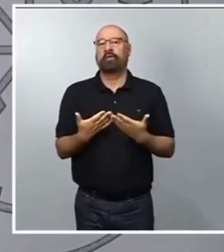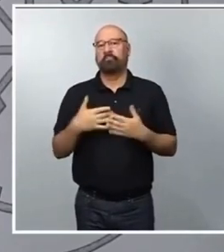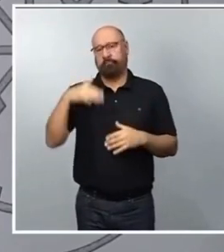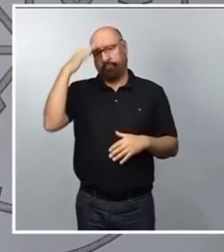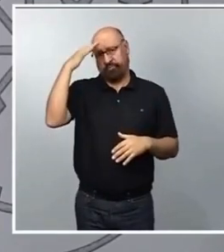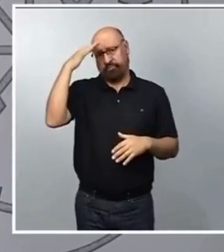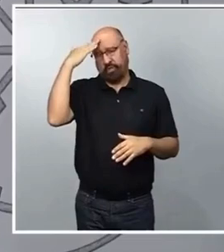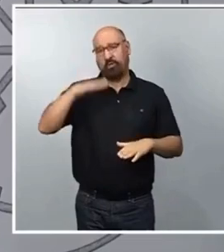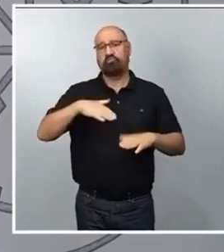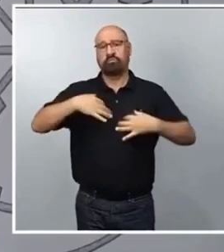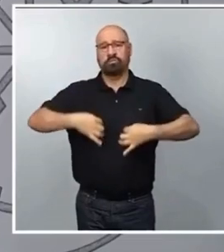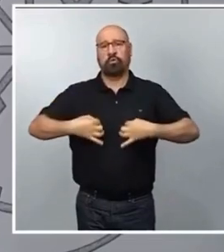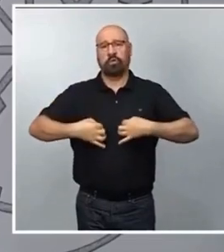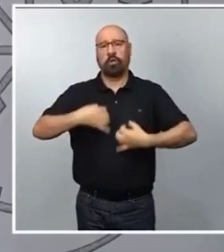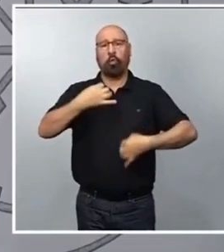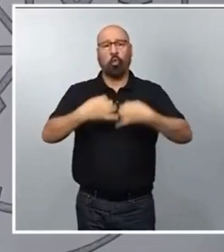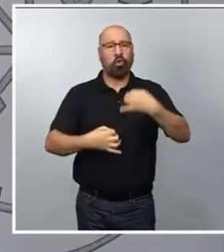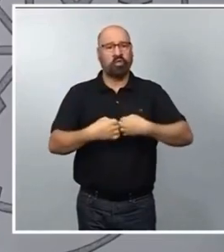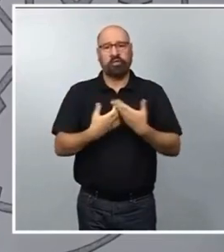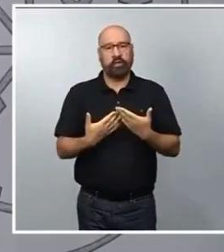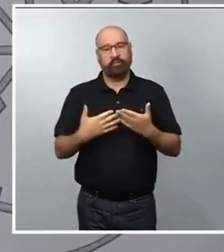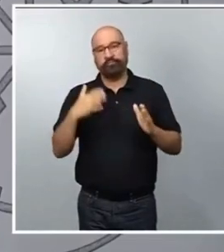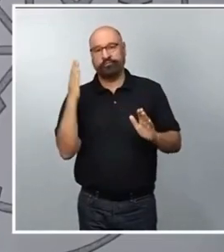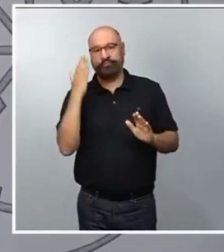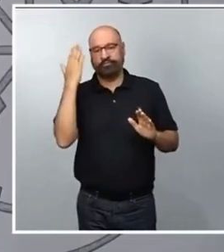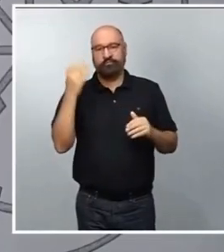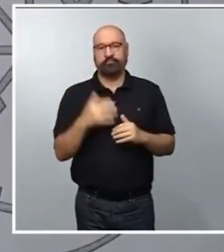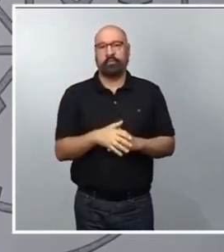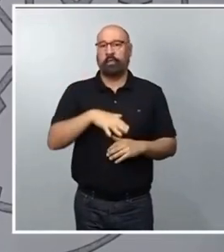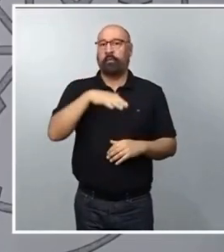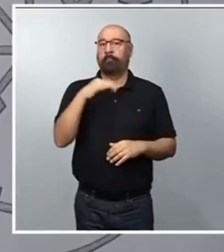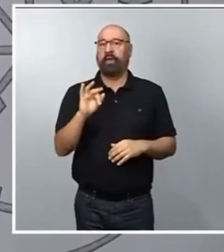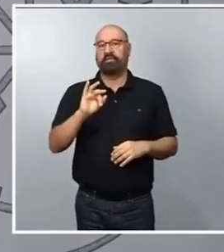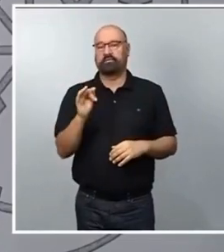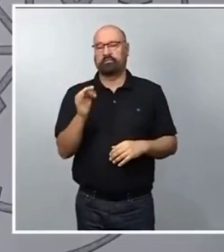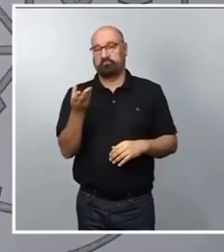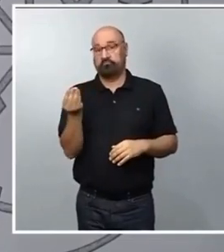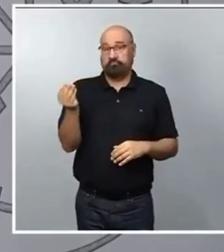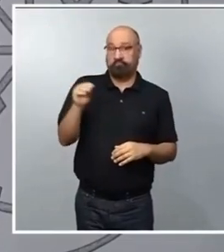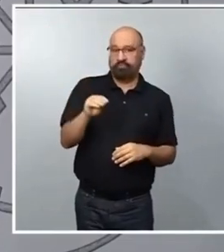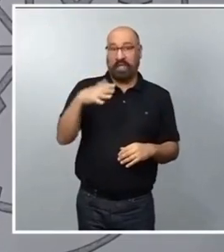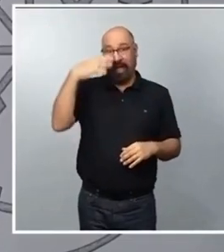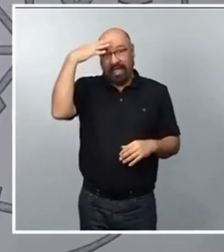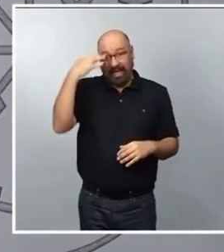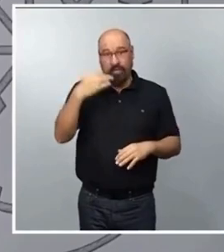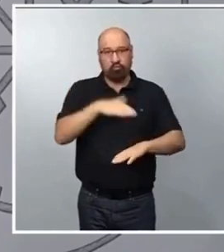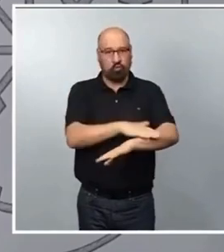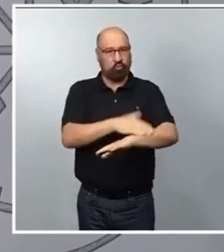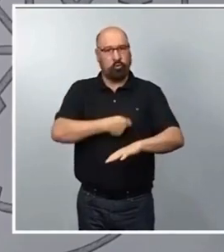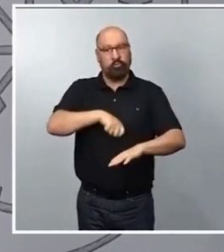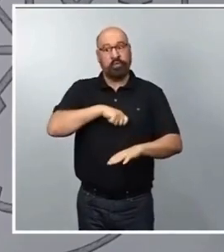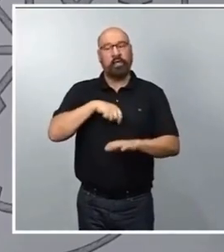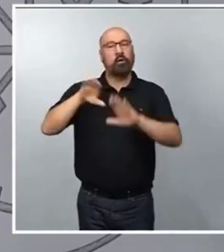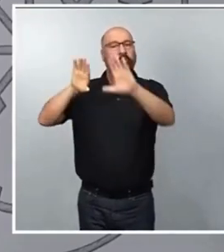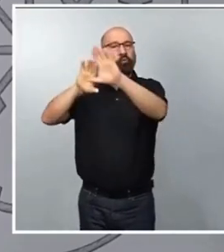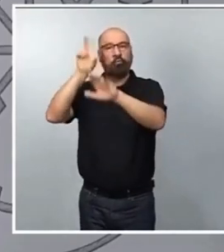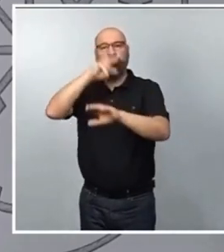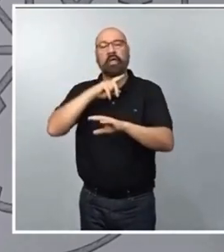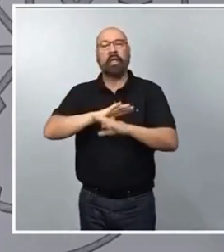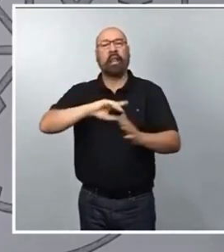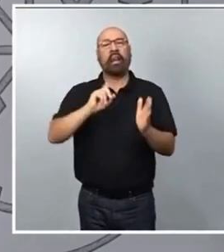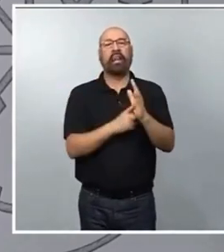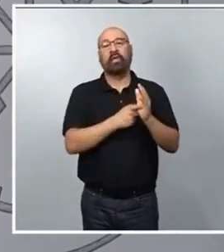jurídica. Y un argumento más. Entendemos que no solamente está afectando a una ley en vigor, como es la ley de eutanasia,